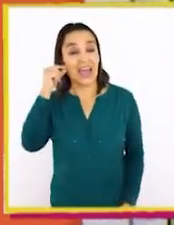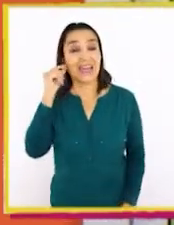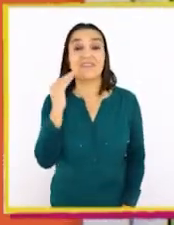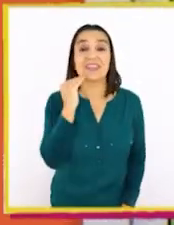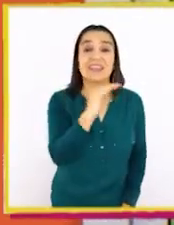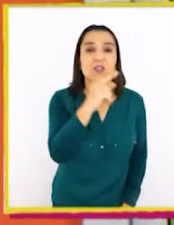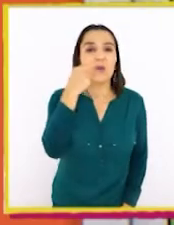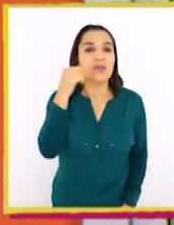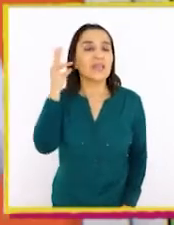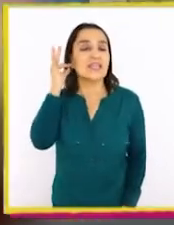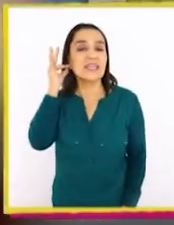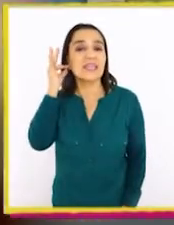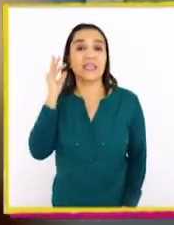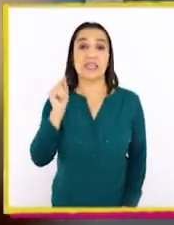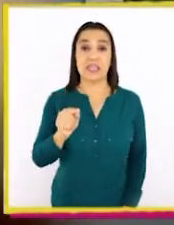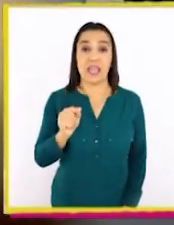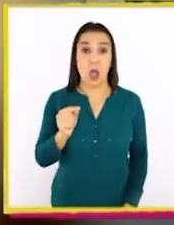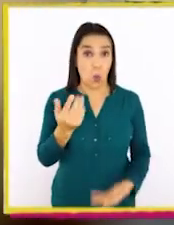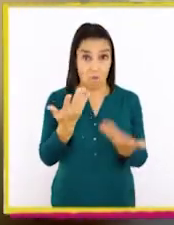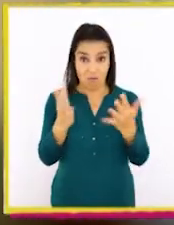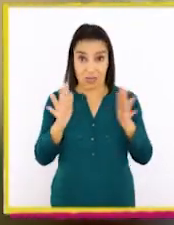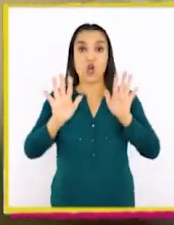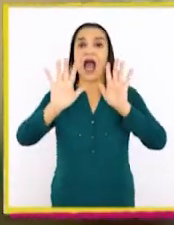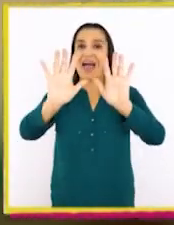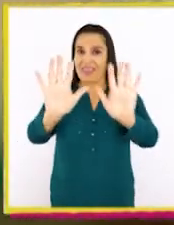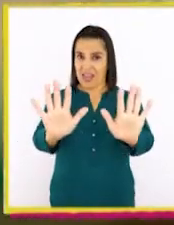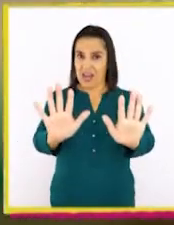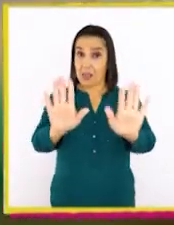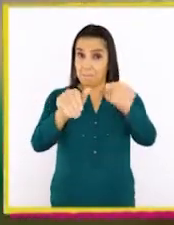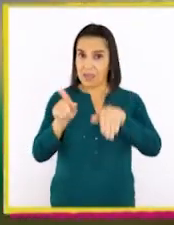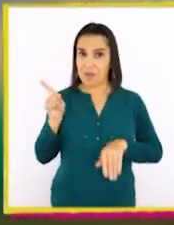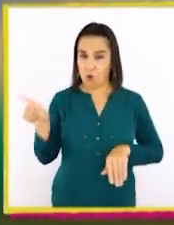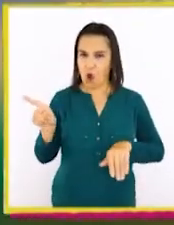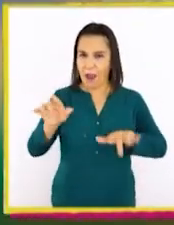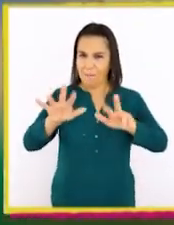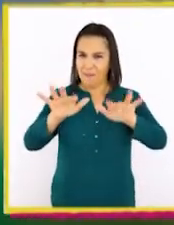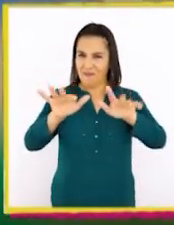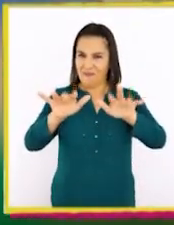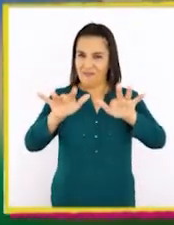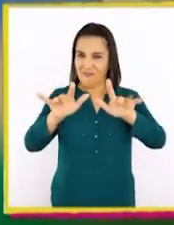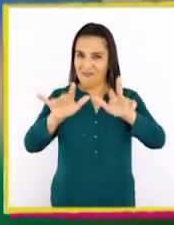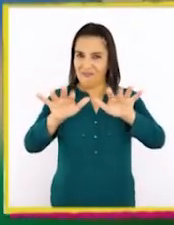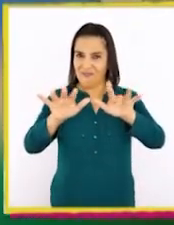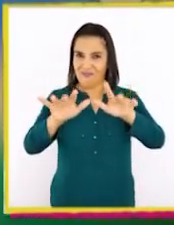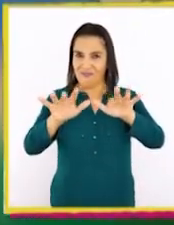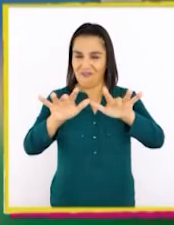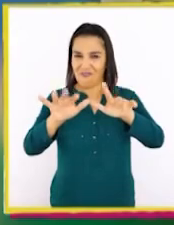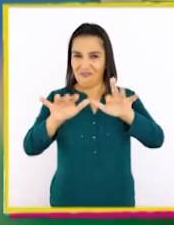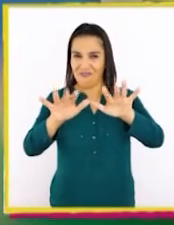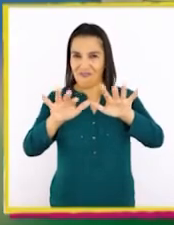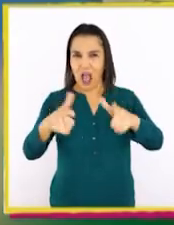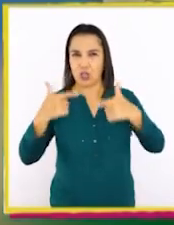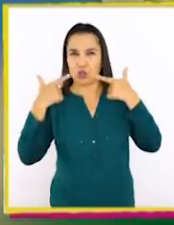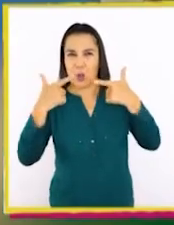Niñas y niños, estiren sus brazos hacia adelante. Y muevan sus malitos así, para mandarle mucha suerte a Aref.